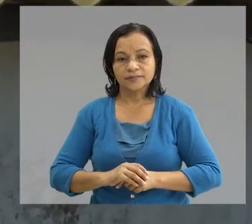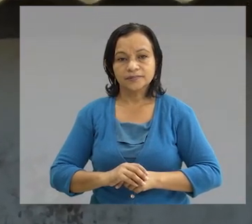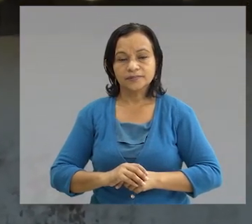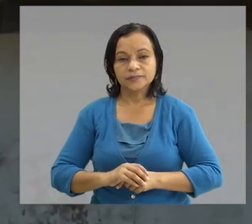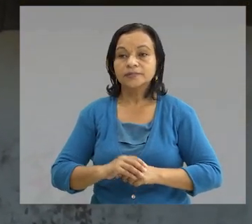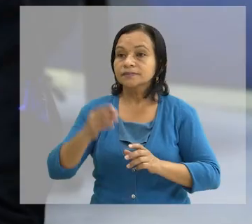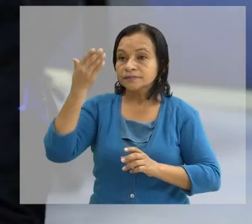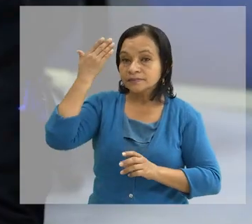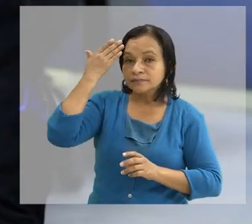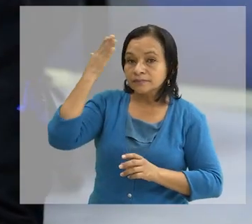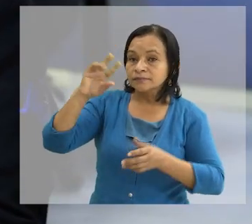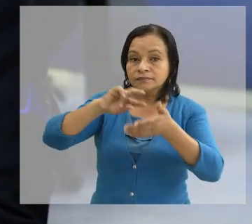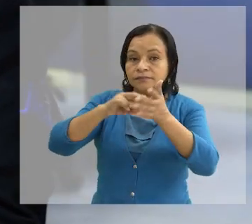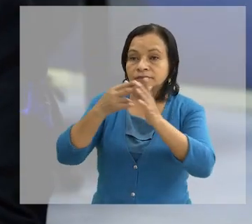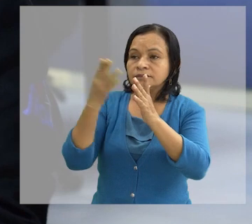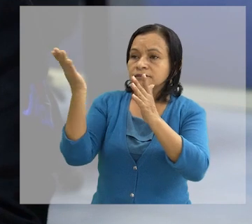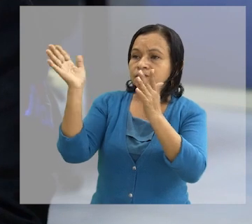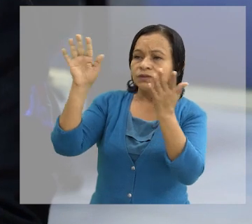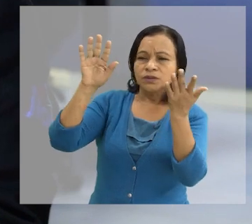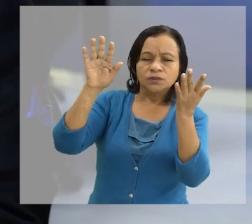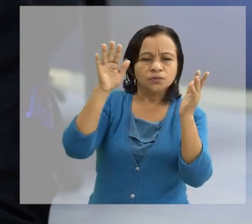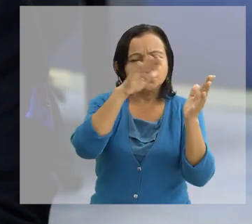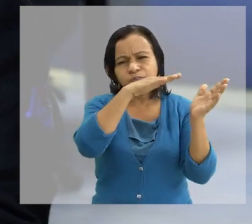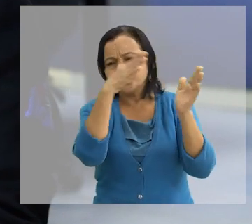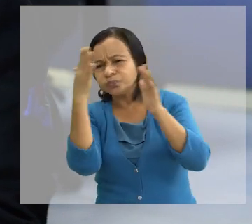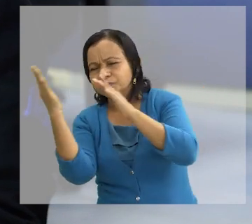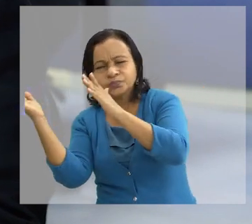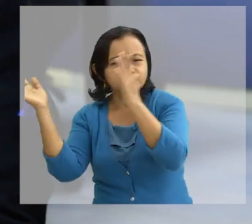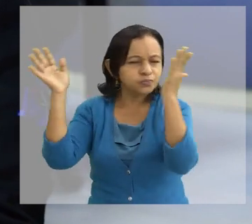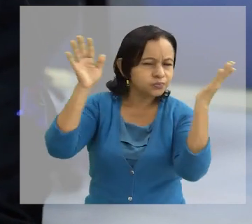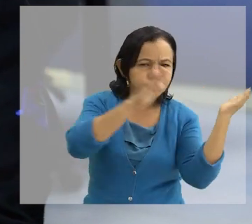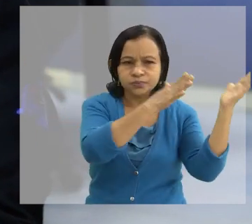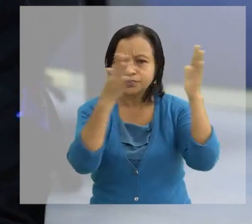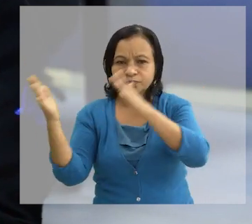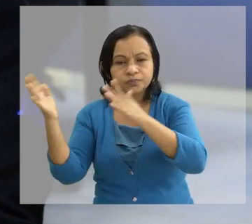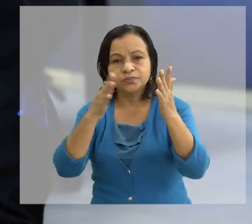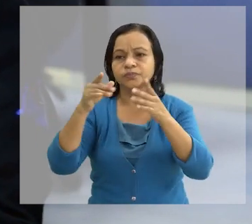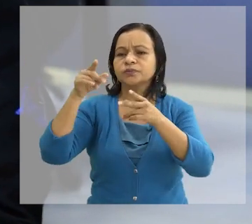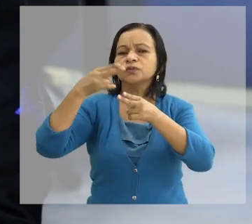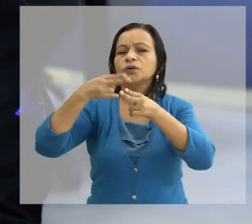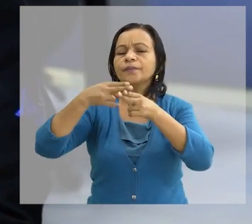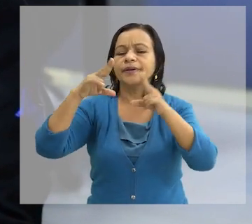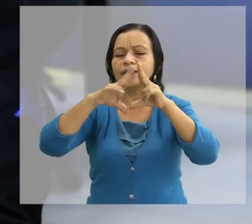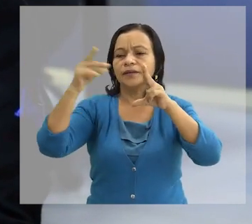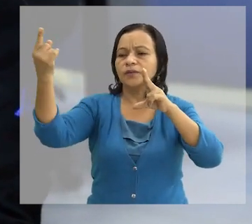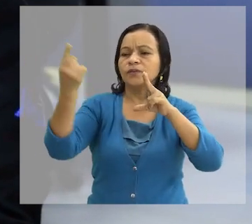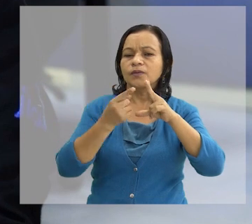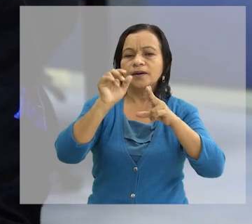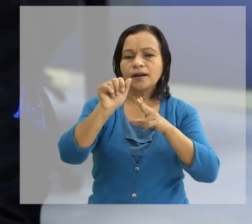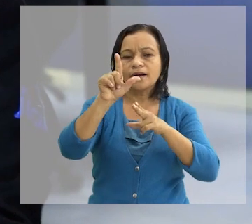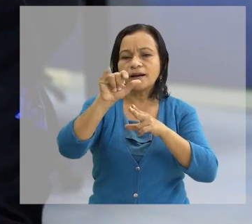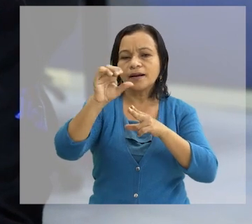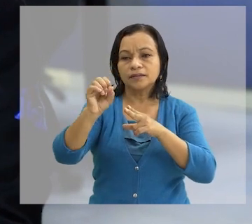Sabemos que los vientos que llegan a Nicaragua son los vientos alicios que vienen provenientes